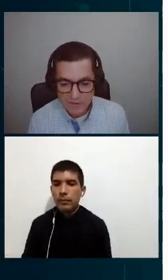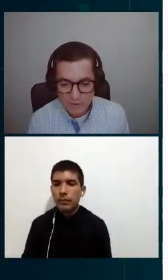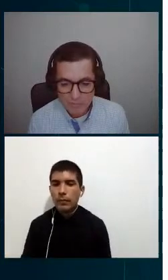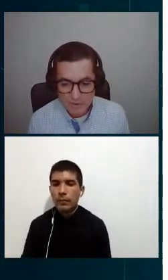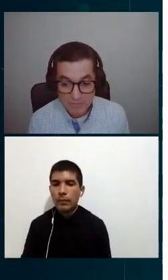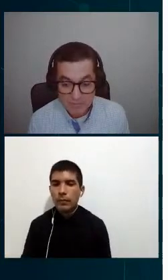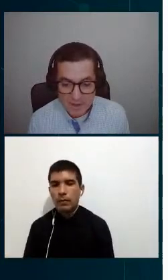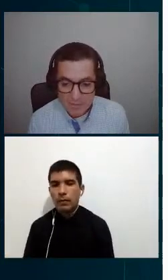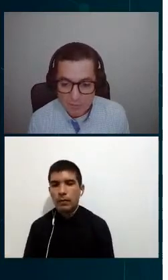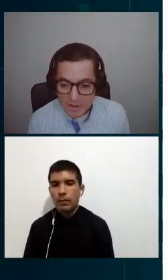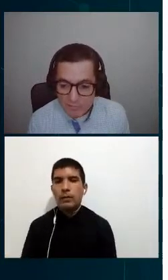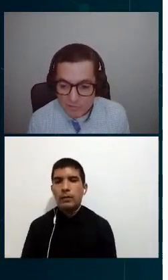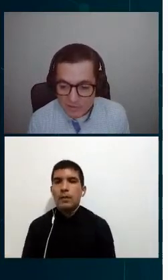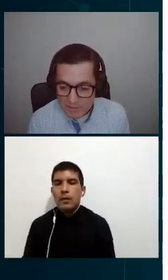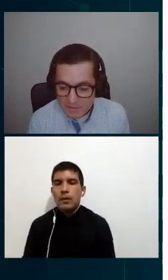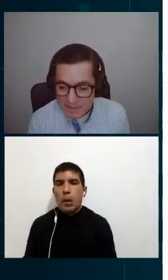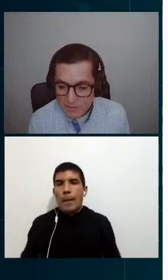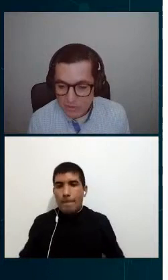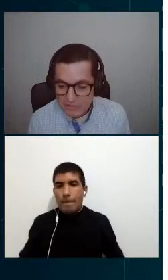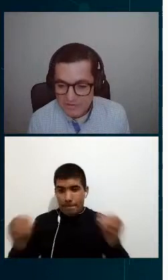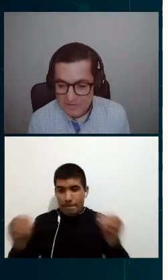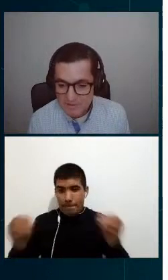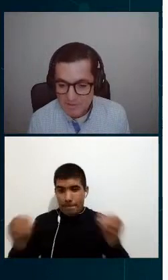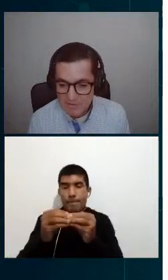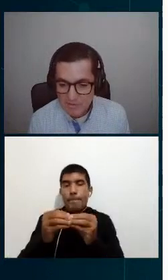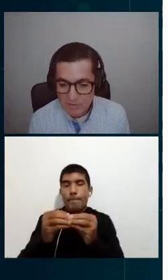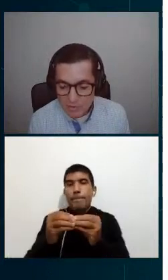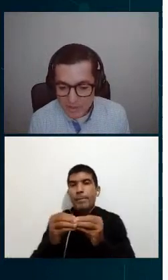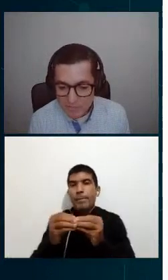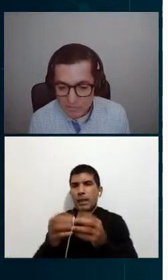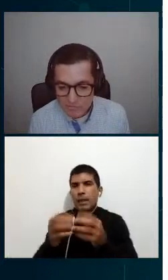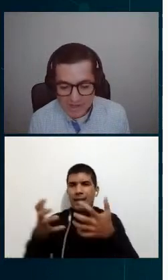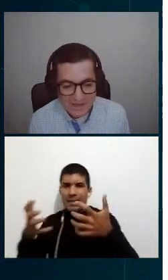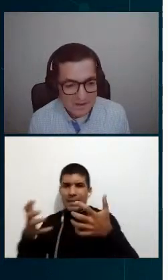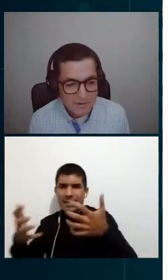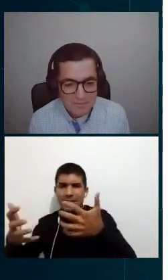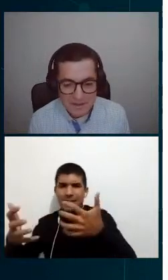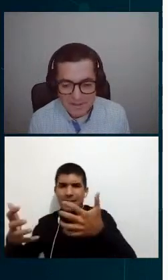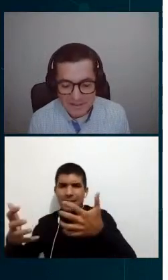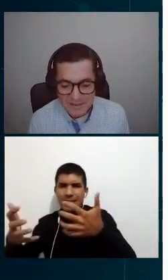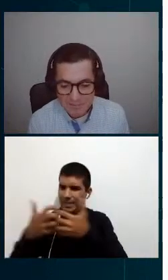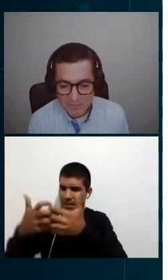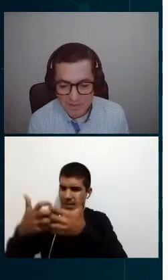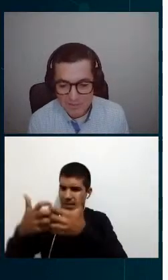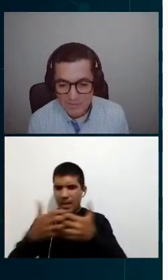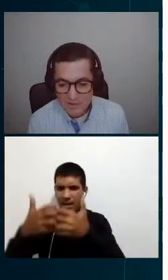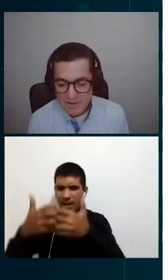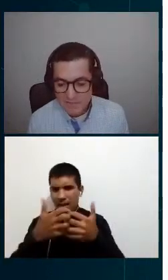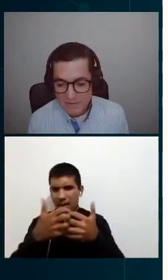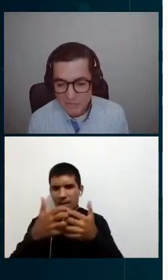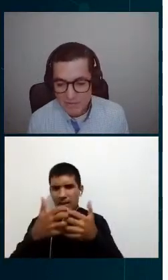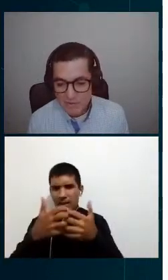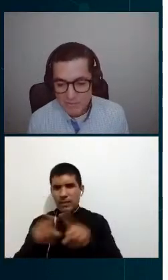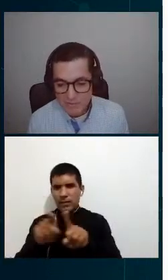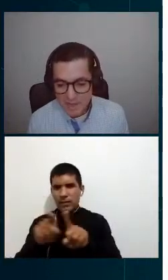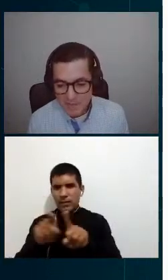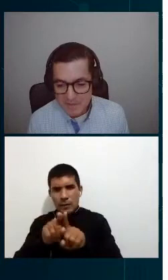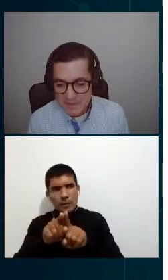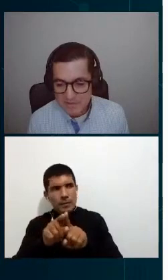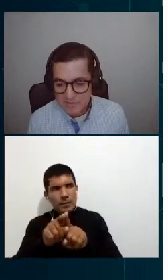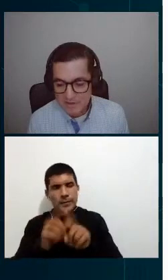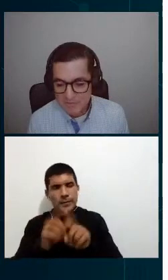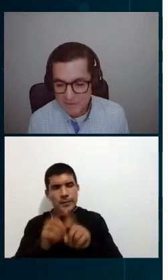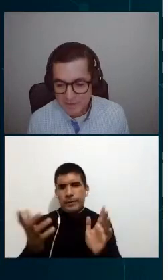sistema facturador porque puede funcionar bien todo el sistema pero si no logramos salir el primer día del proyecto facturando